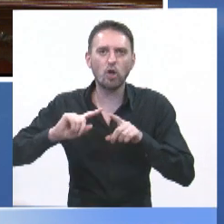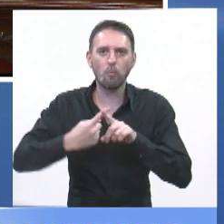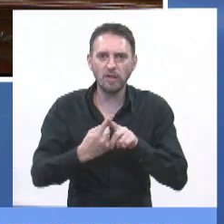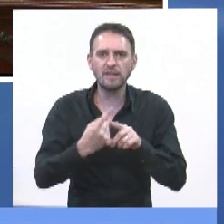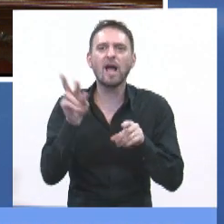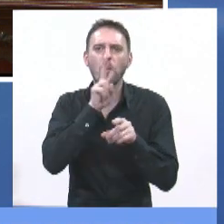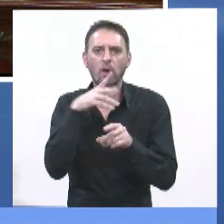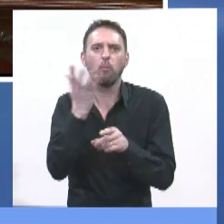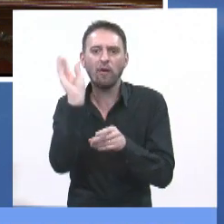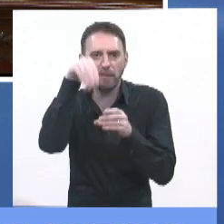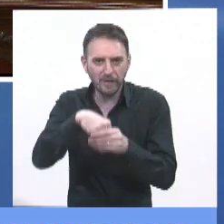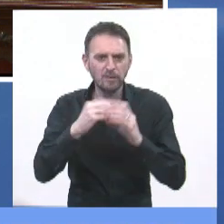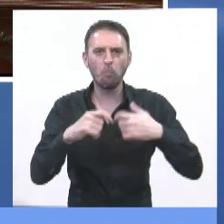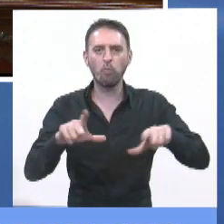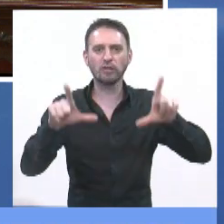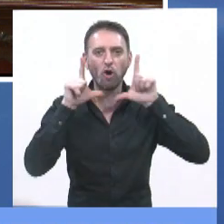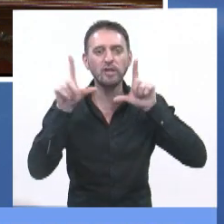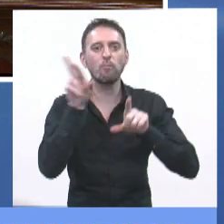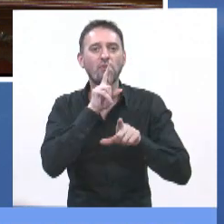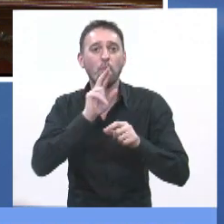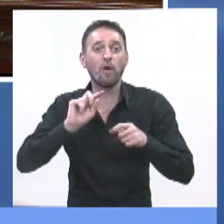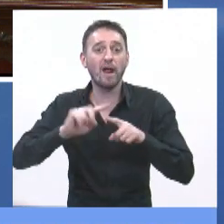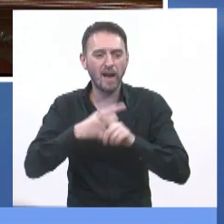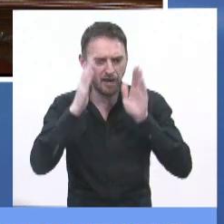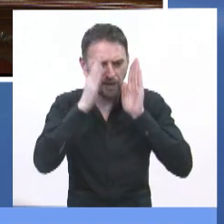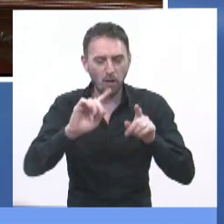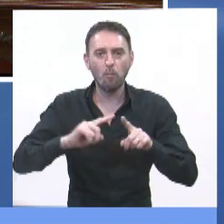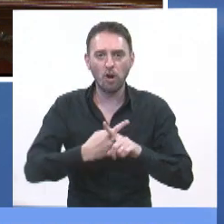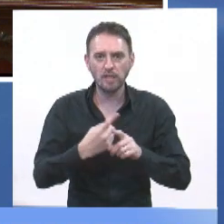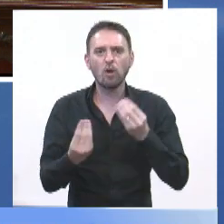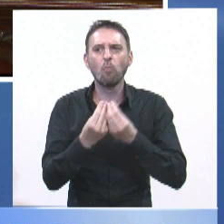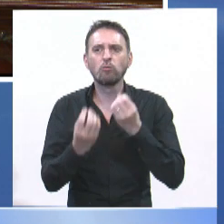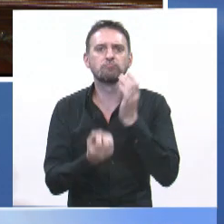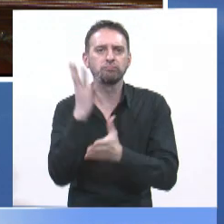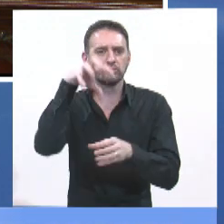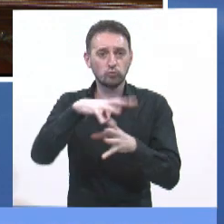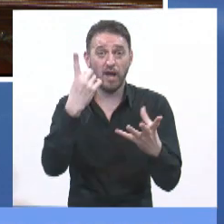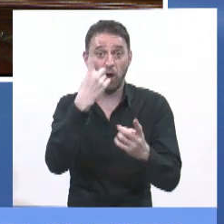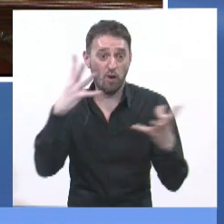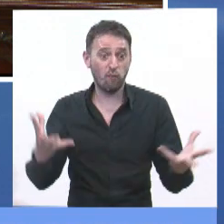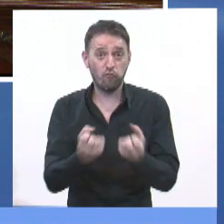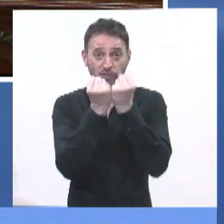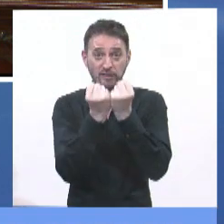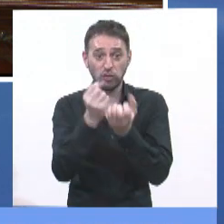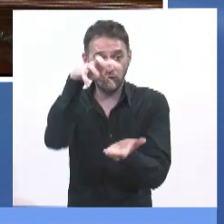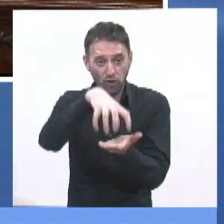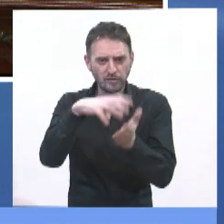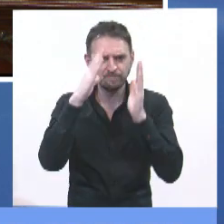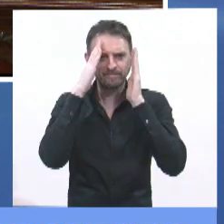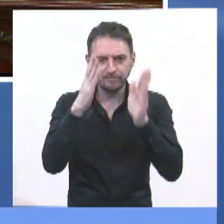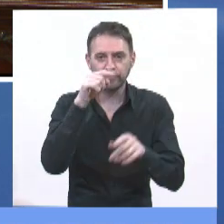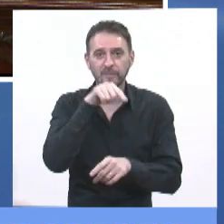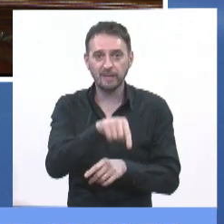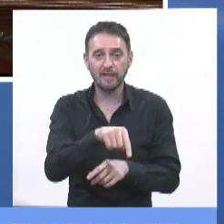participación y el protagonismo de la mujer en la política. fundado una fundación, CONACED, dedicada